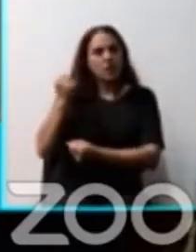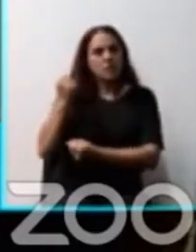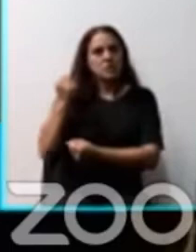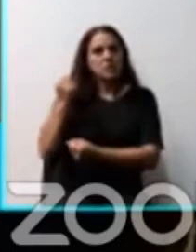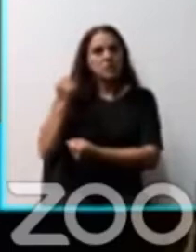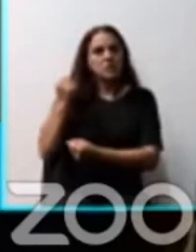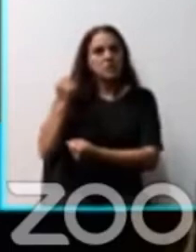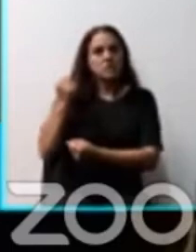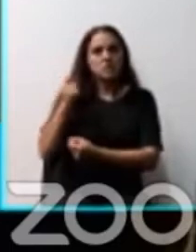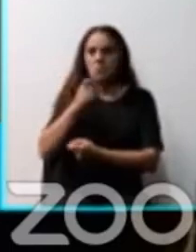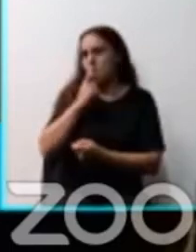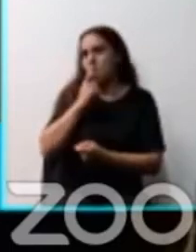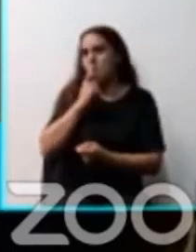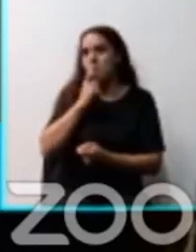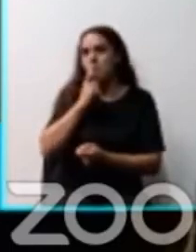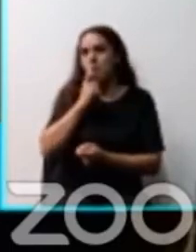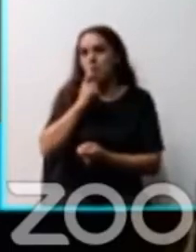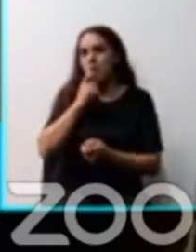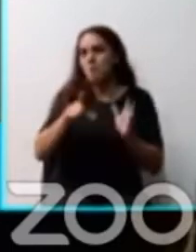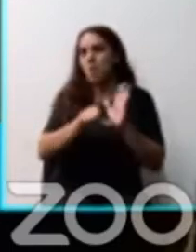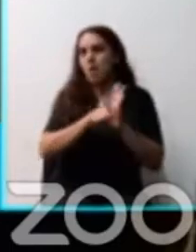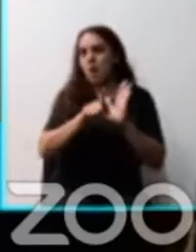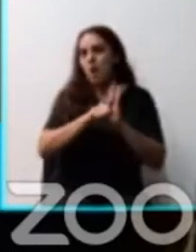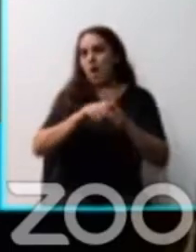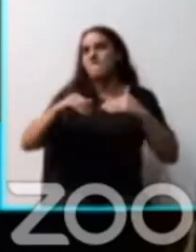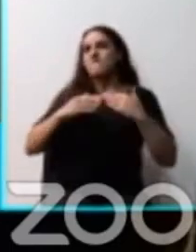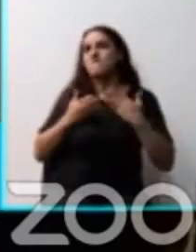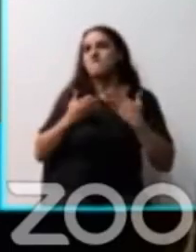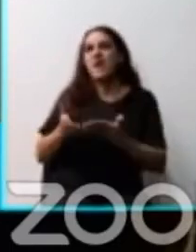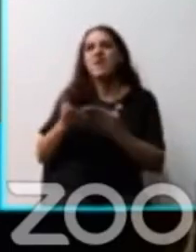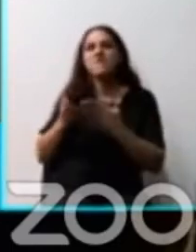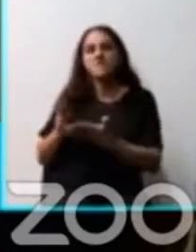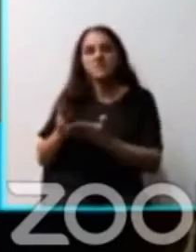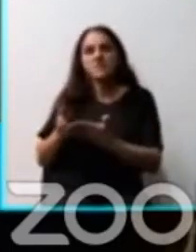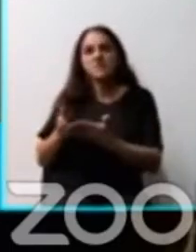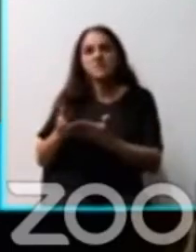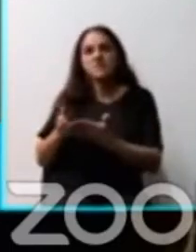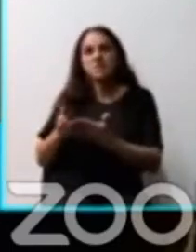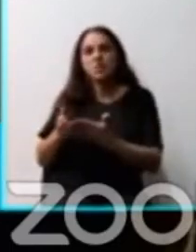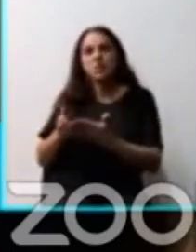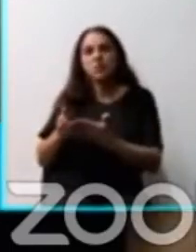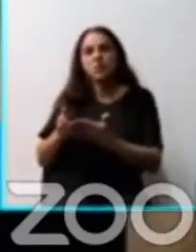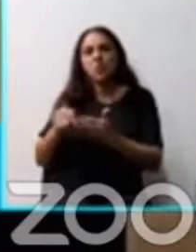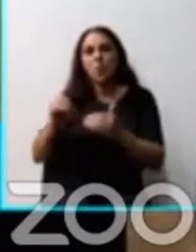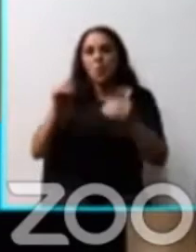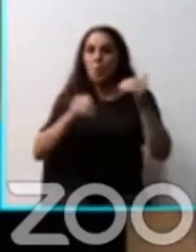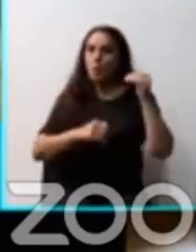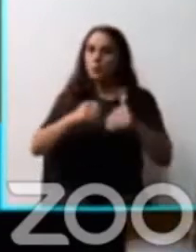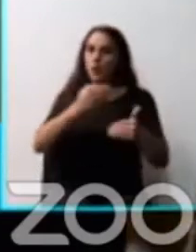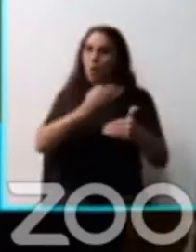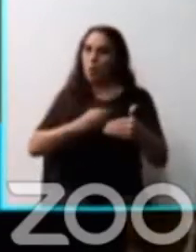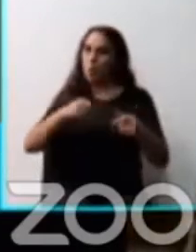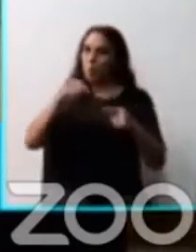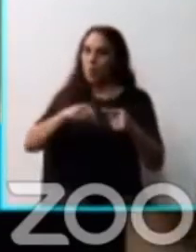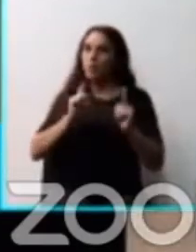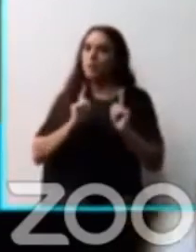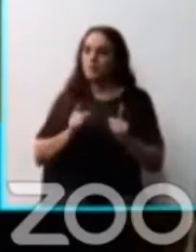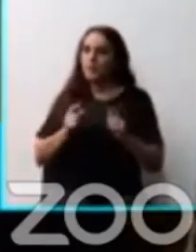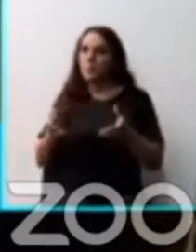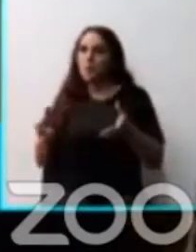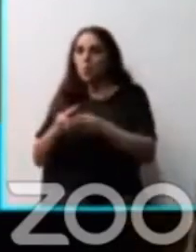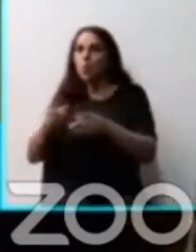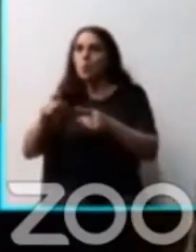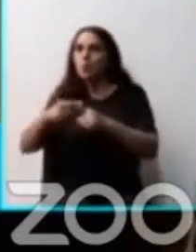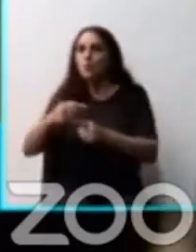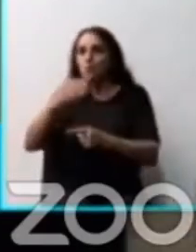como fue esa ley de beneficios que votó tanto el oficialismo como la oposición del frente de todos,